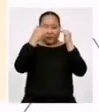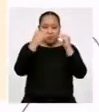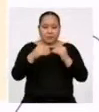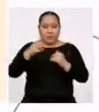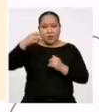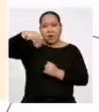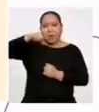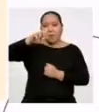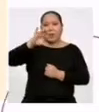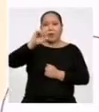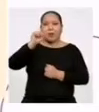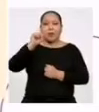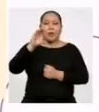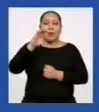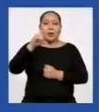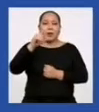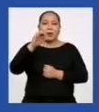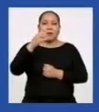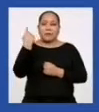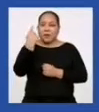marca de clase para cada intervalo.